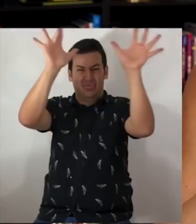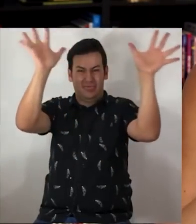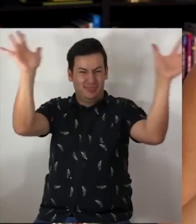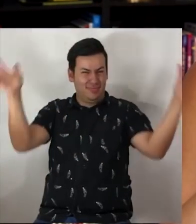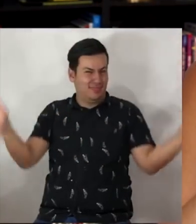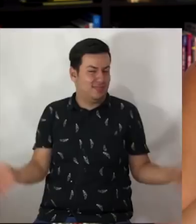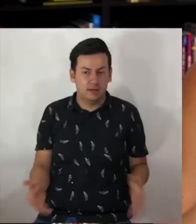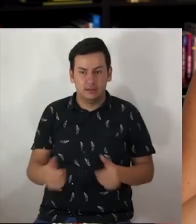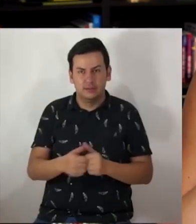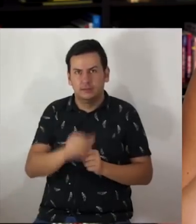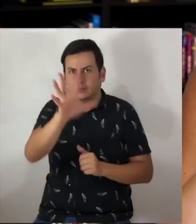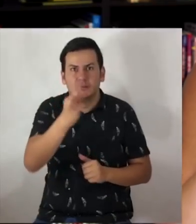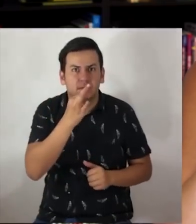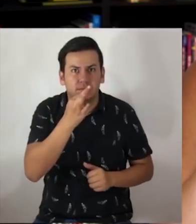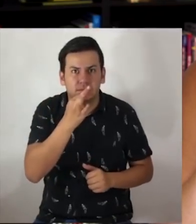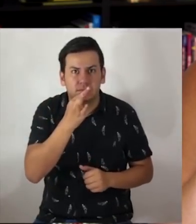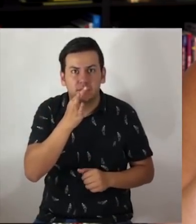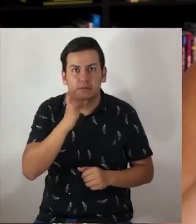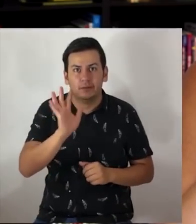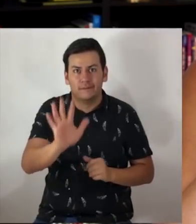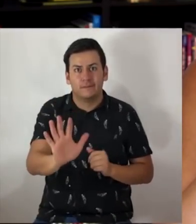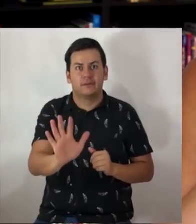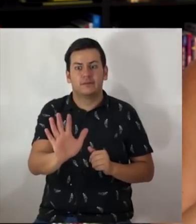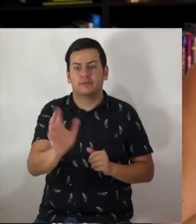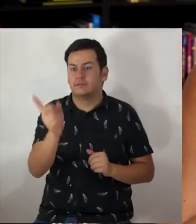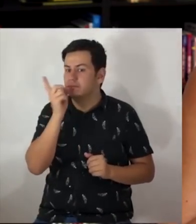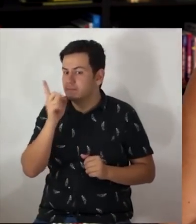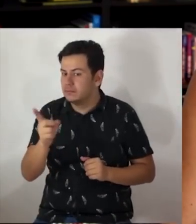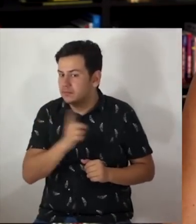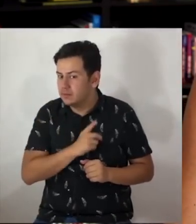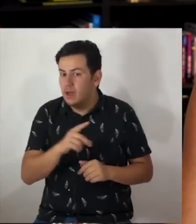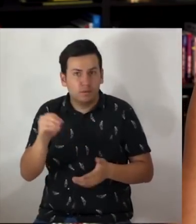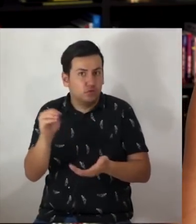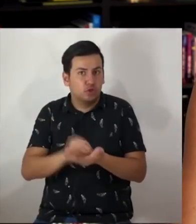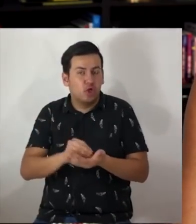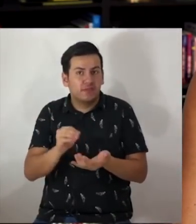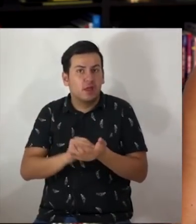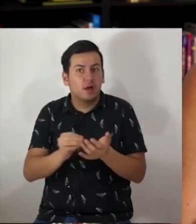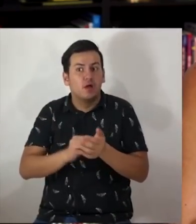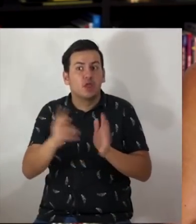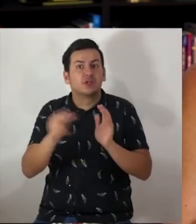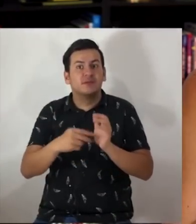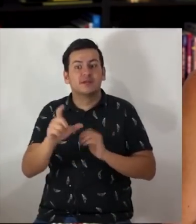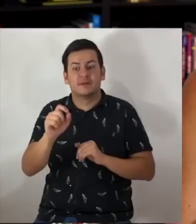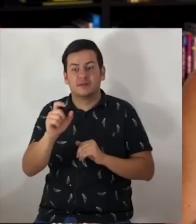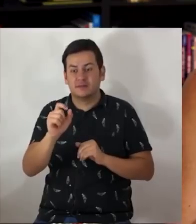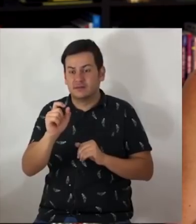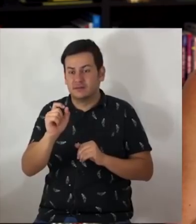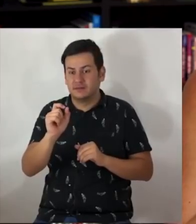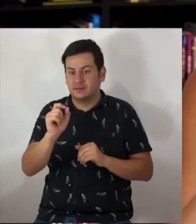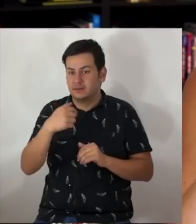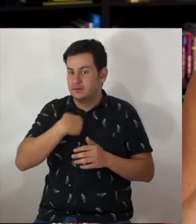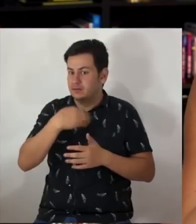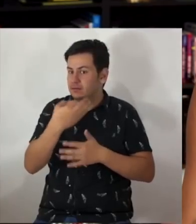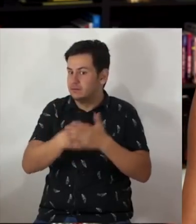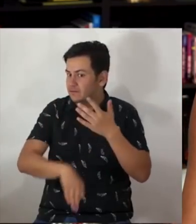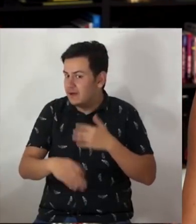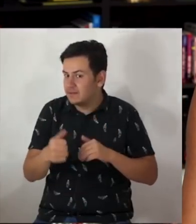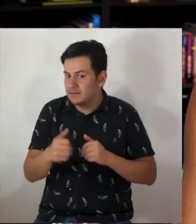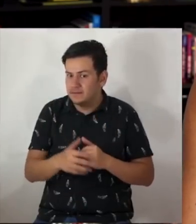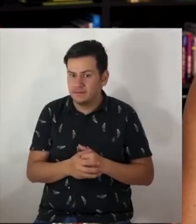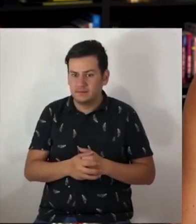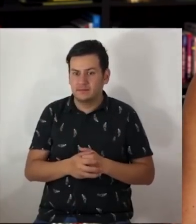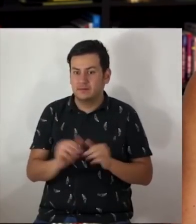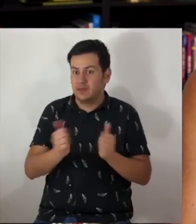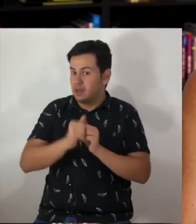Y un momento, si me dicen que si me dicen que todavía el 2020 tiene todavía le quedan nueve meses. Dicen que todavía le